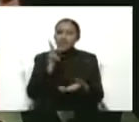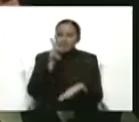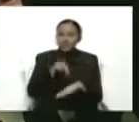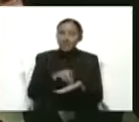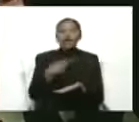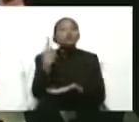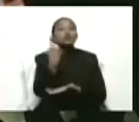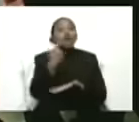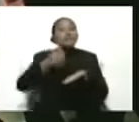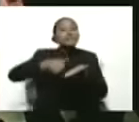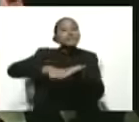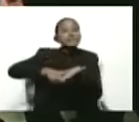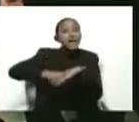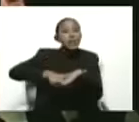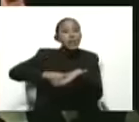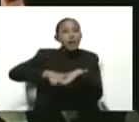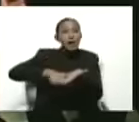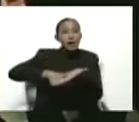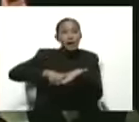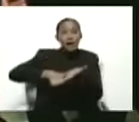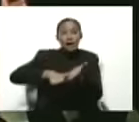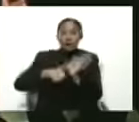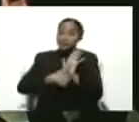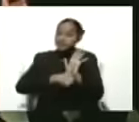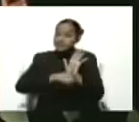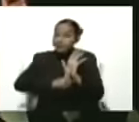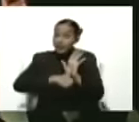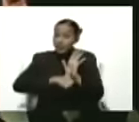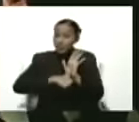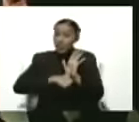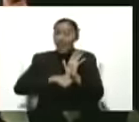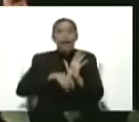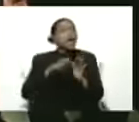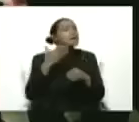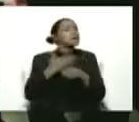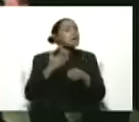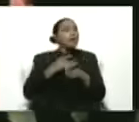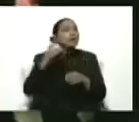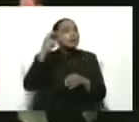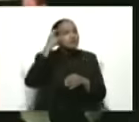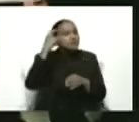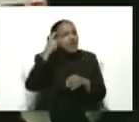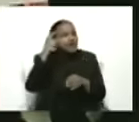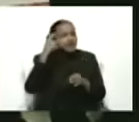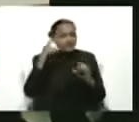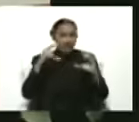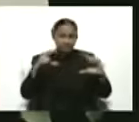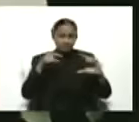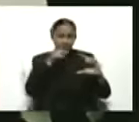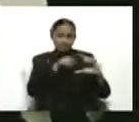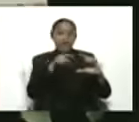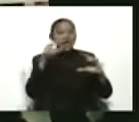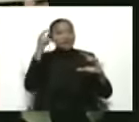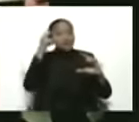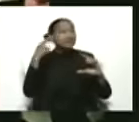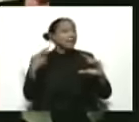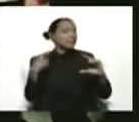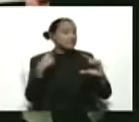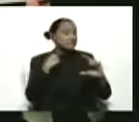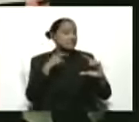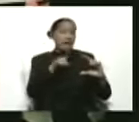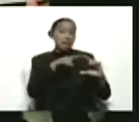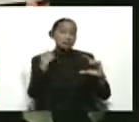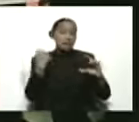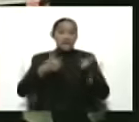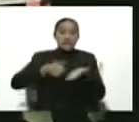identidad. Aunque esté vencida, aunque esté vencida, no que vamos a